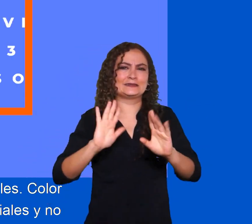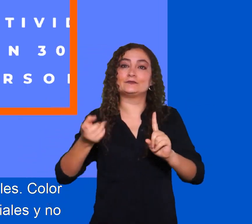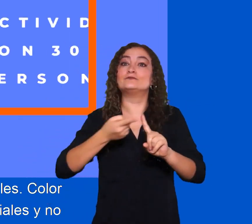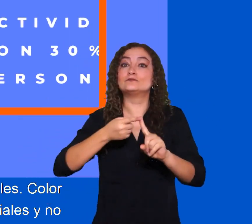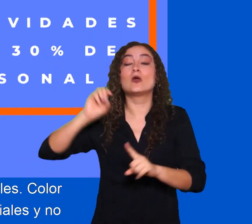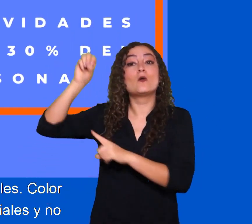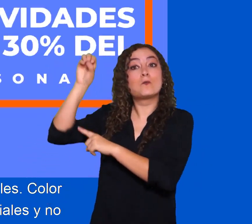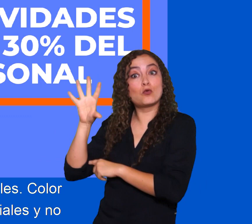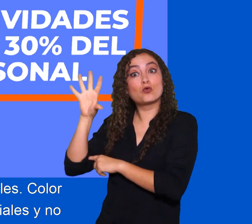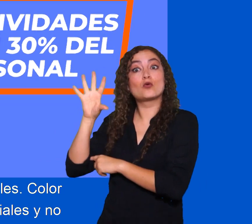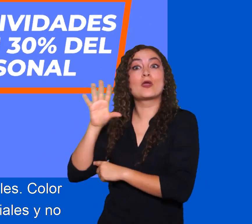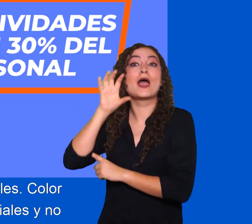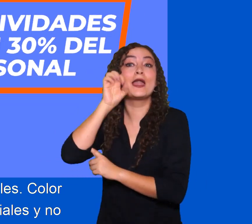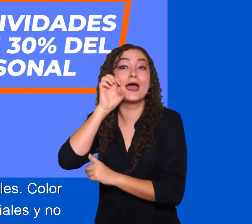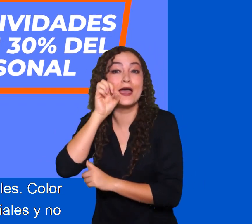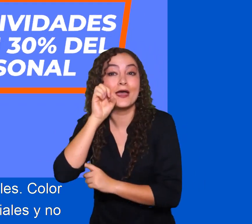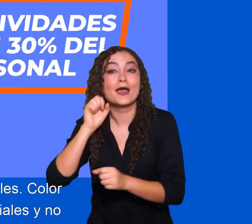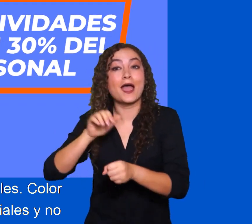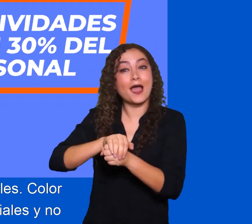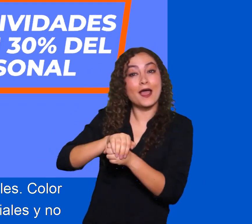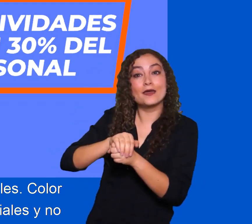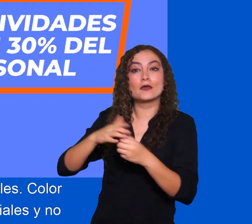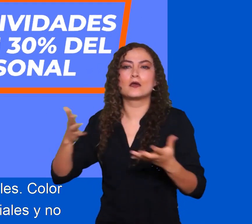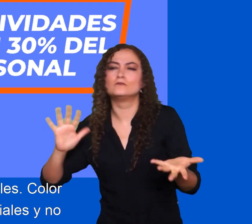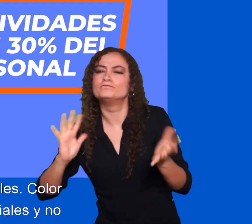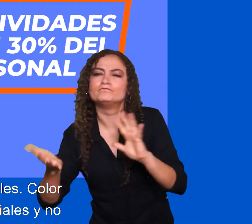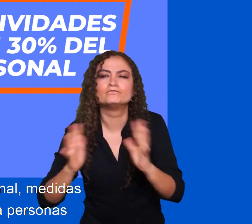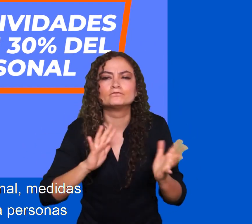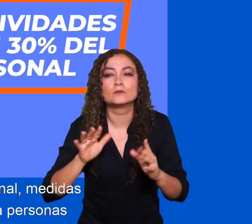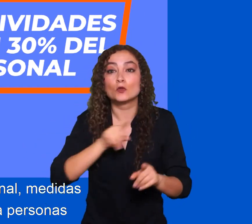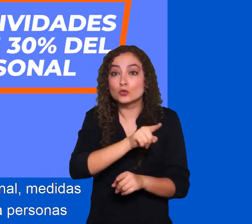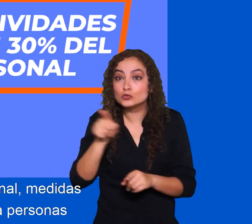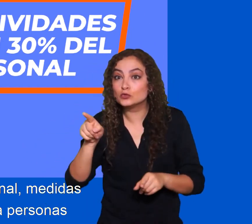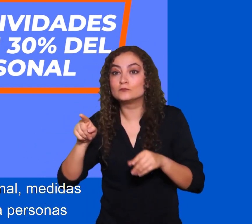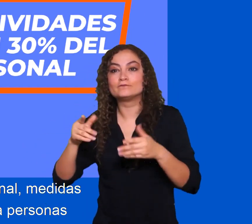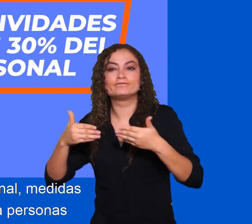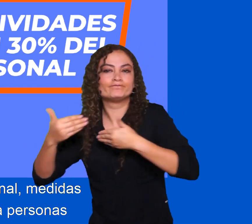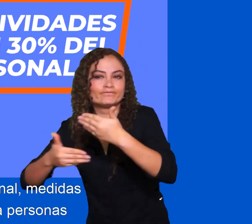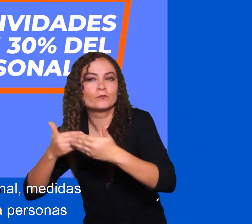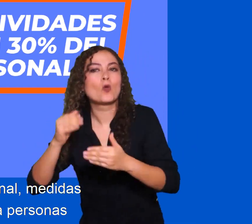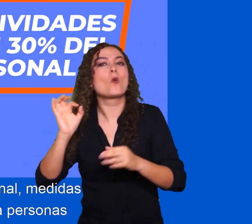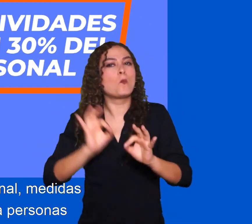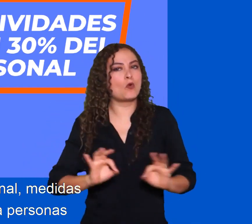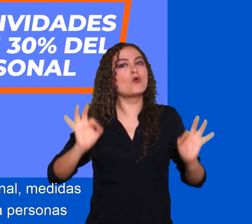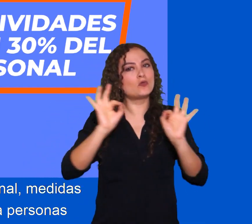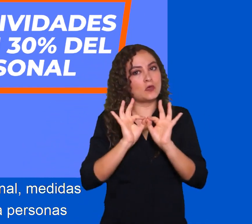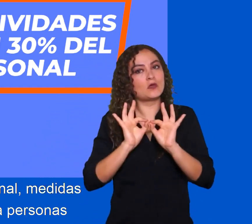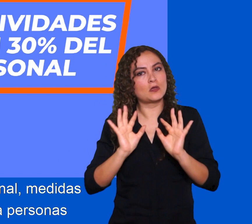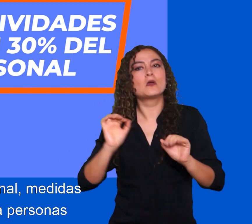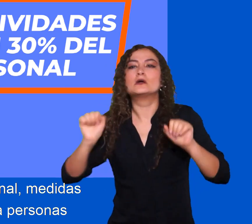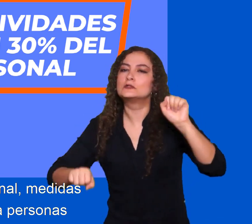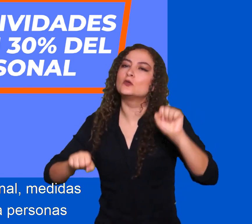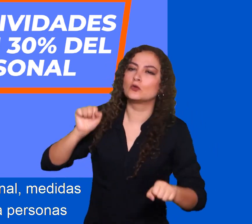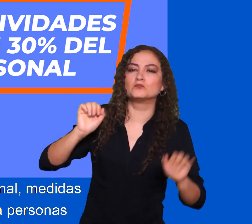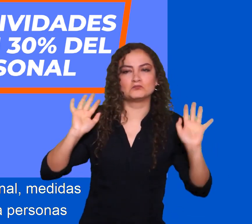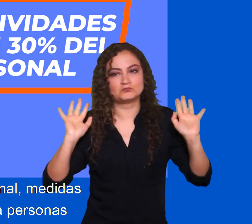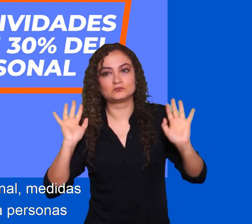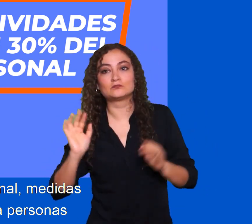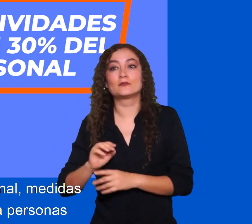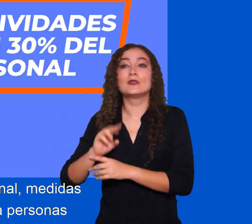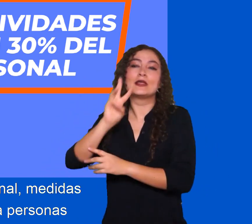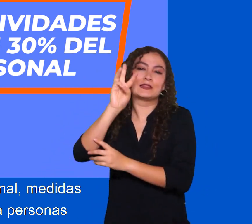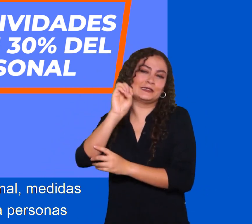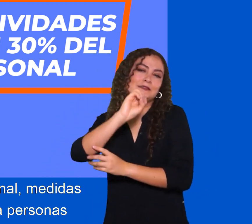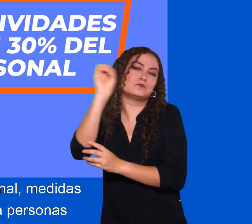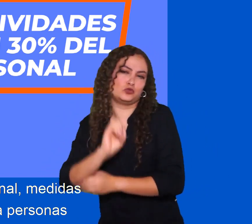Color naranja. Actividades económicas esenciales y no esenciales con 30% del personal. Medidas para el